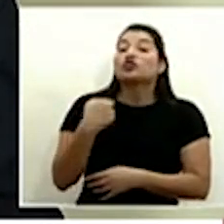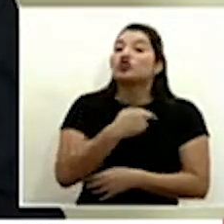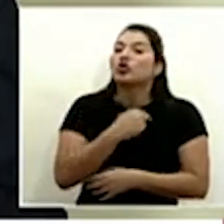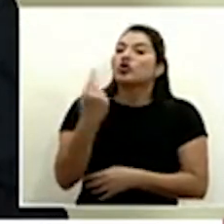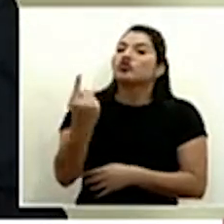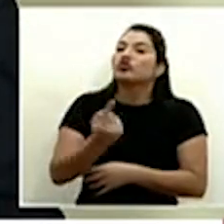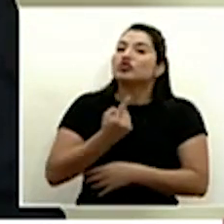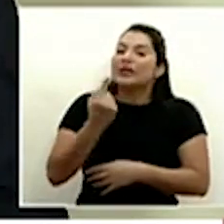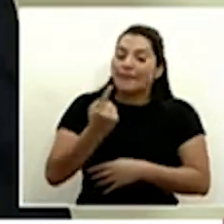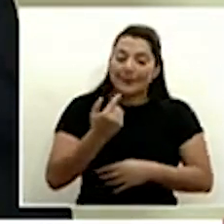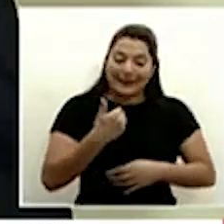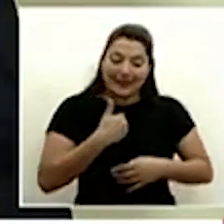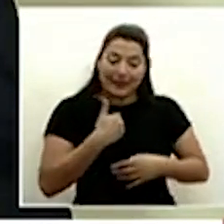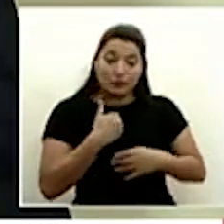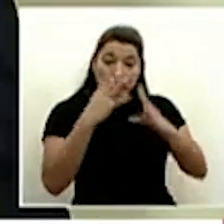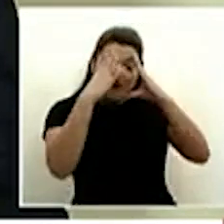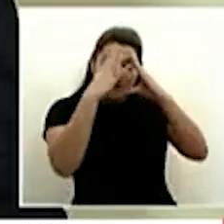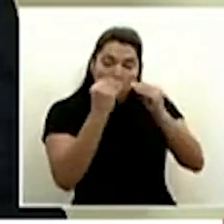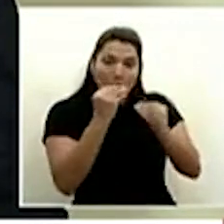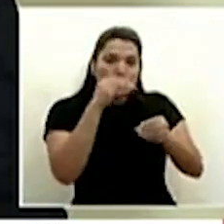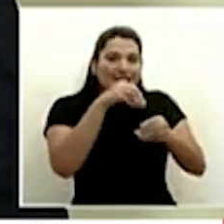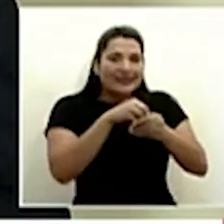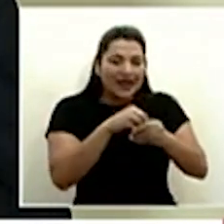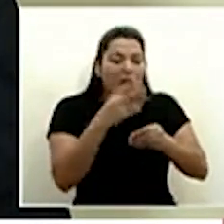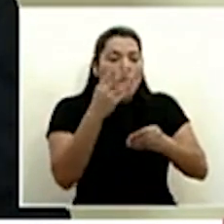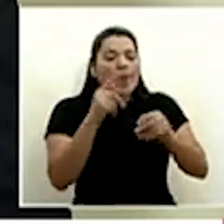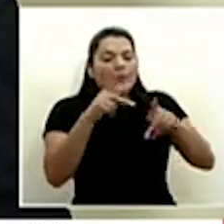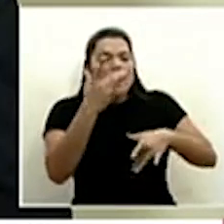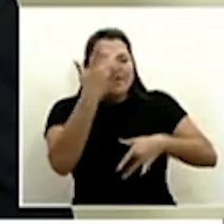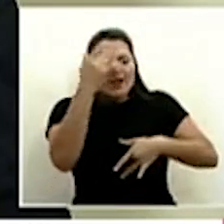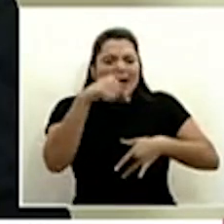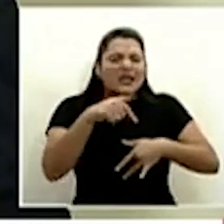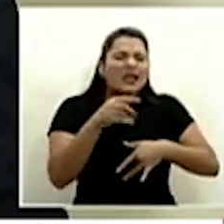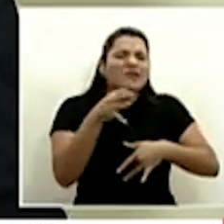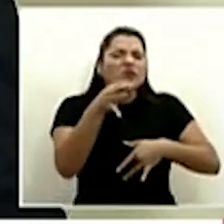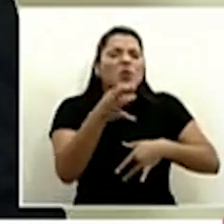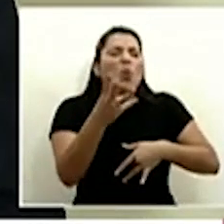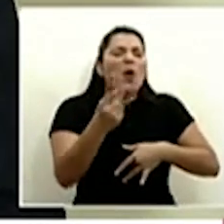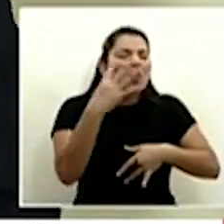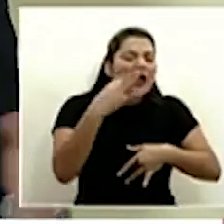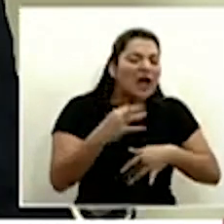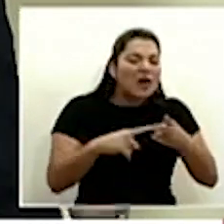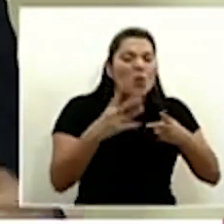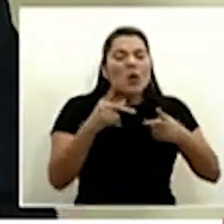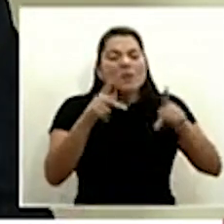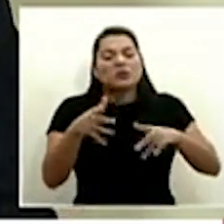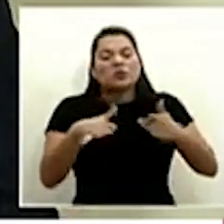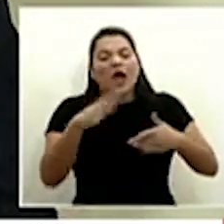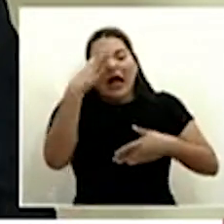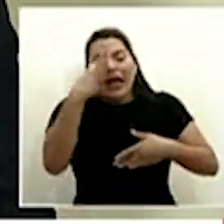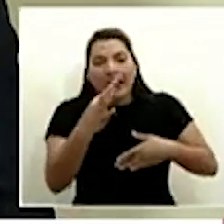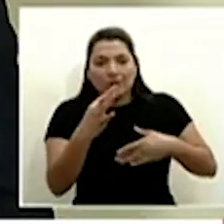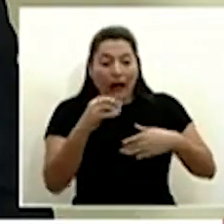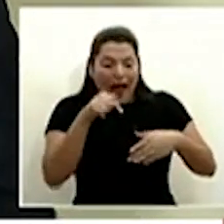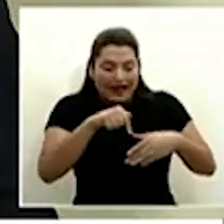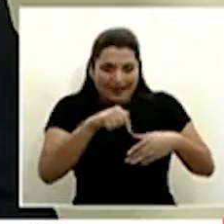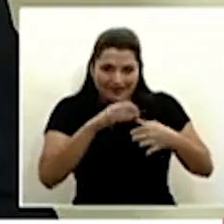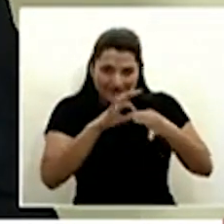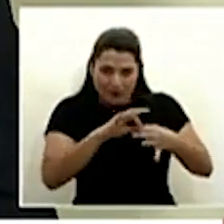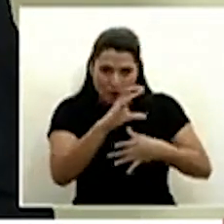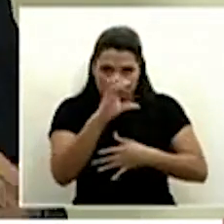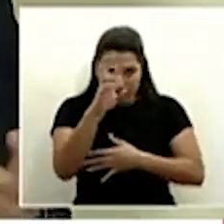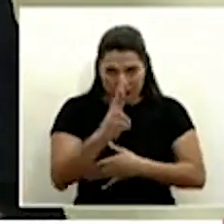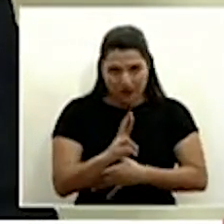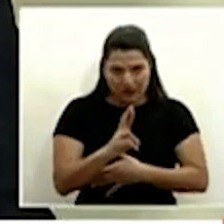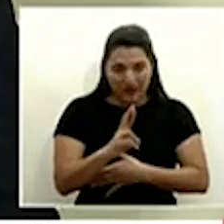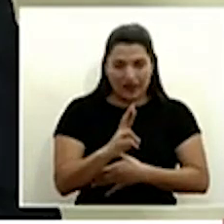internos nuestras proyecciones tratamos de hacer lo mejor que podemos con lo que tenemos y así estamos en realidad toda la línea de gobierno sabemos